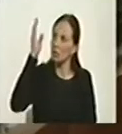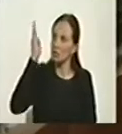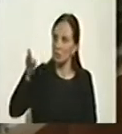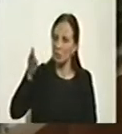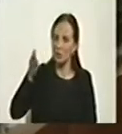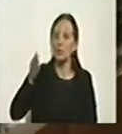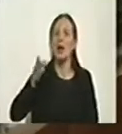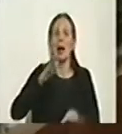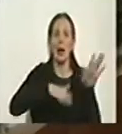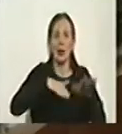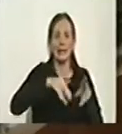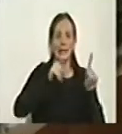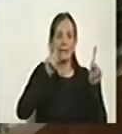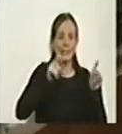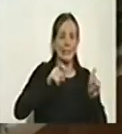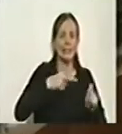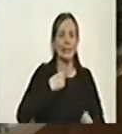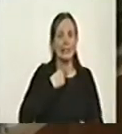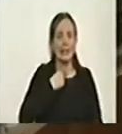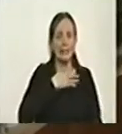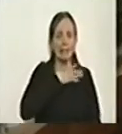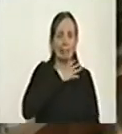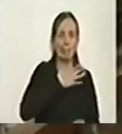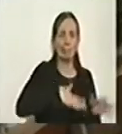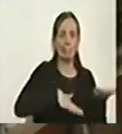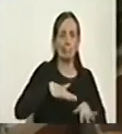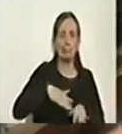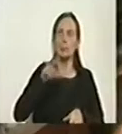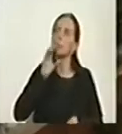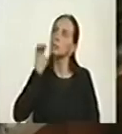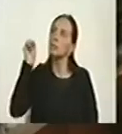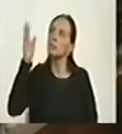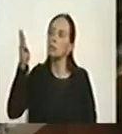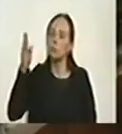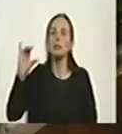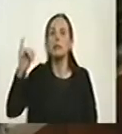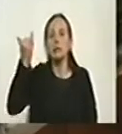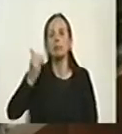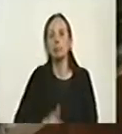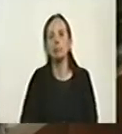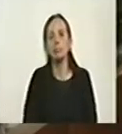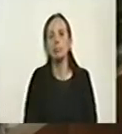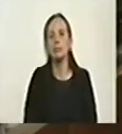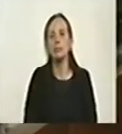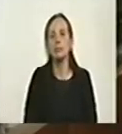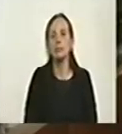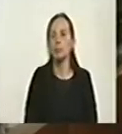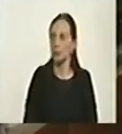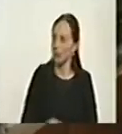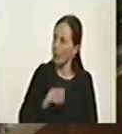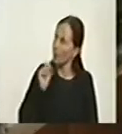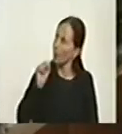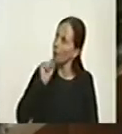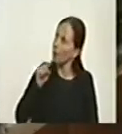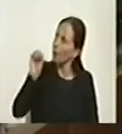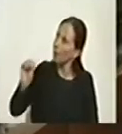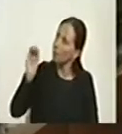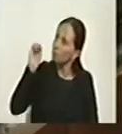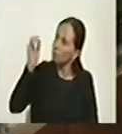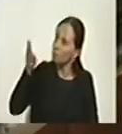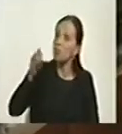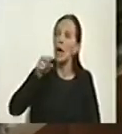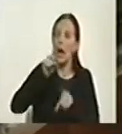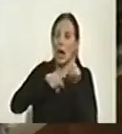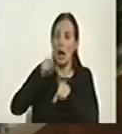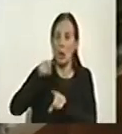flacas y en las vacas gordas y ganan siempre? La respuesta es sí. ¿Que los bancos cobran tasas de usura